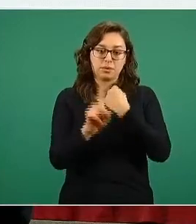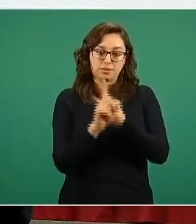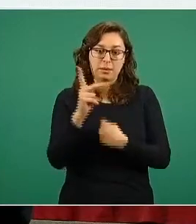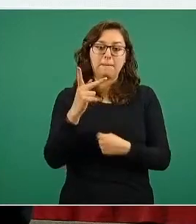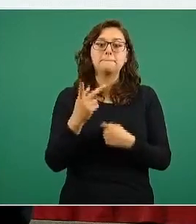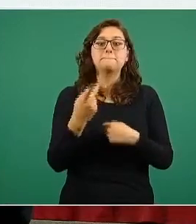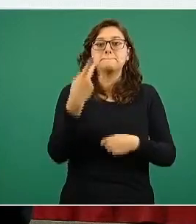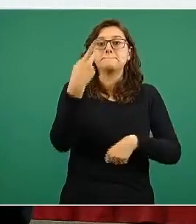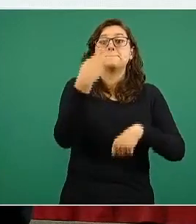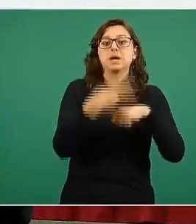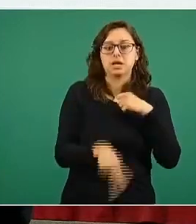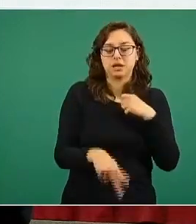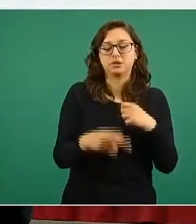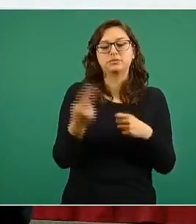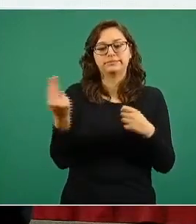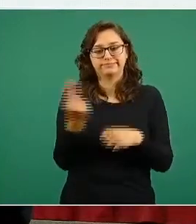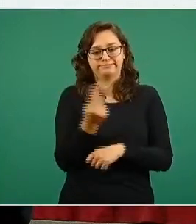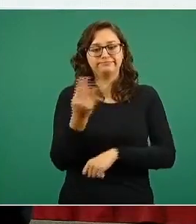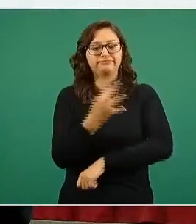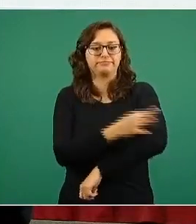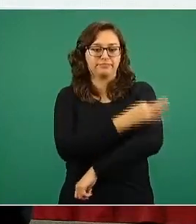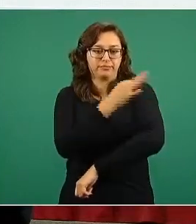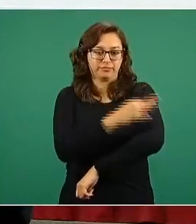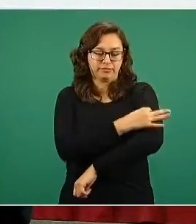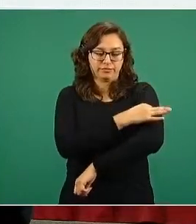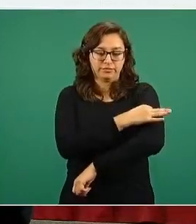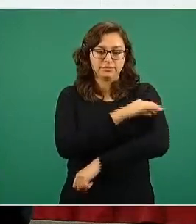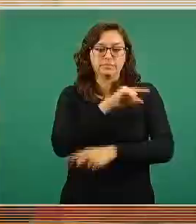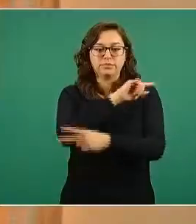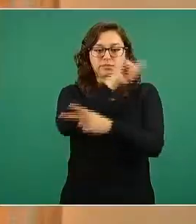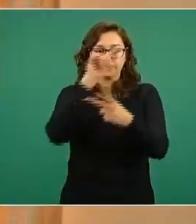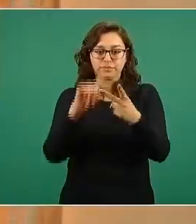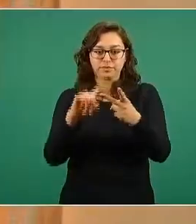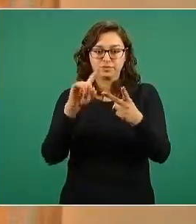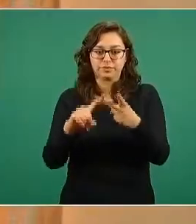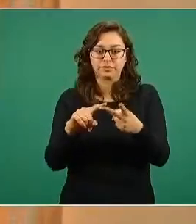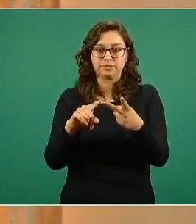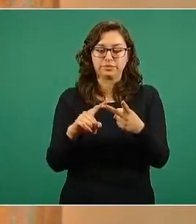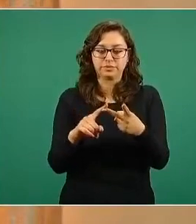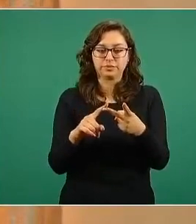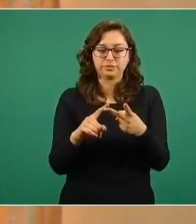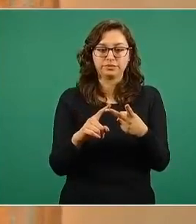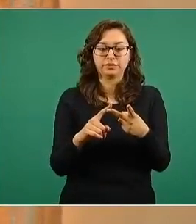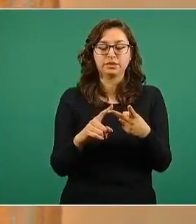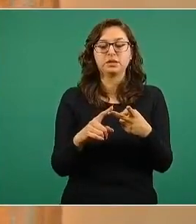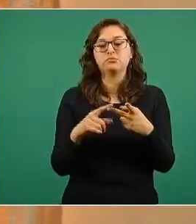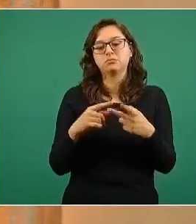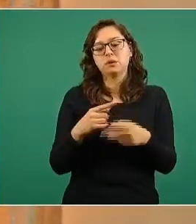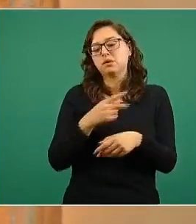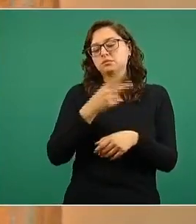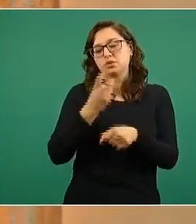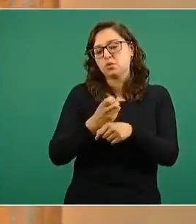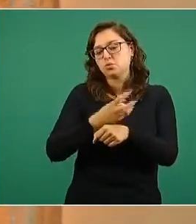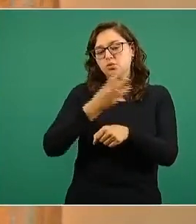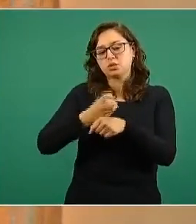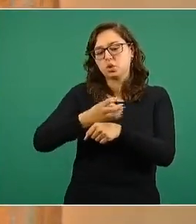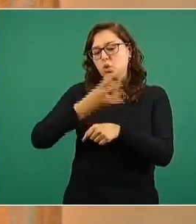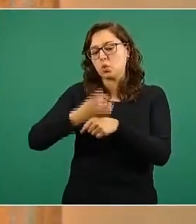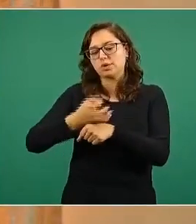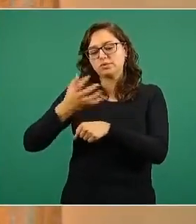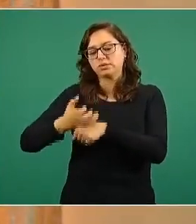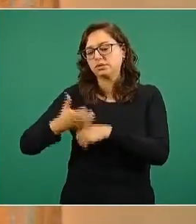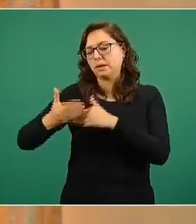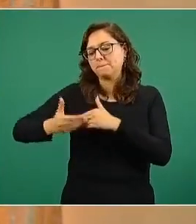prioritario vacunarles. Enseguida continuará el resto de las etapas y estas etapas, como hemos